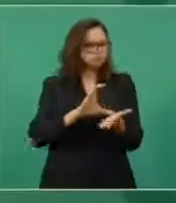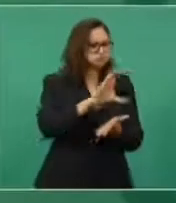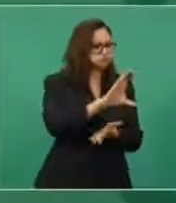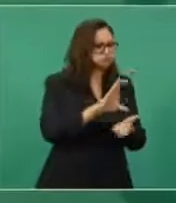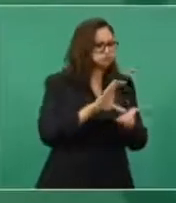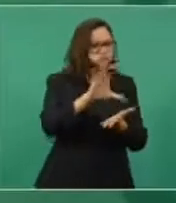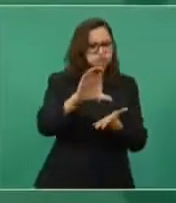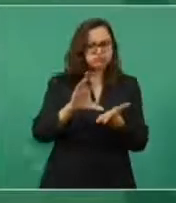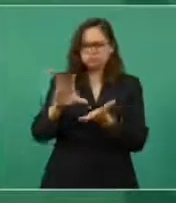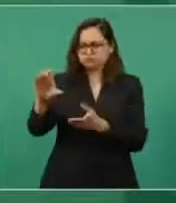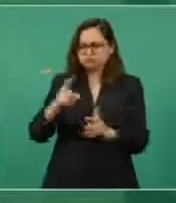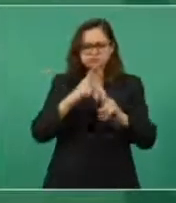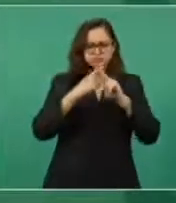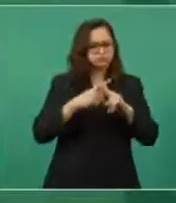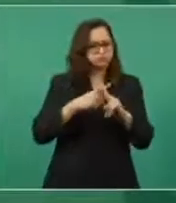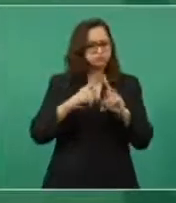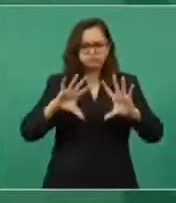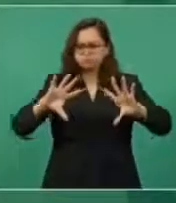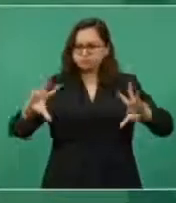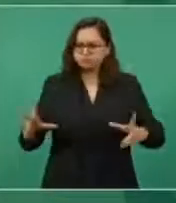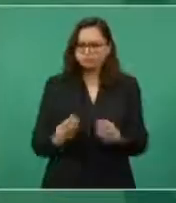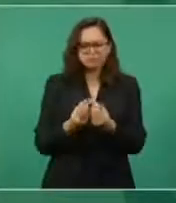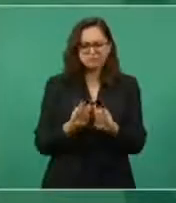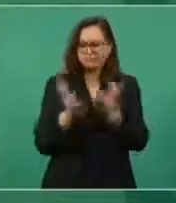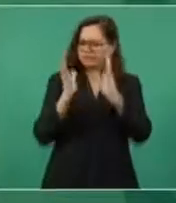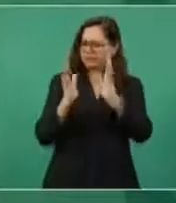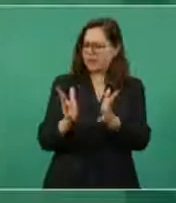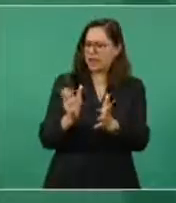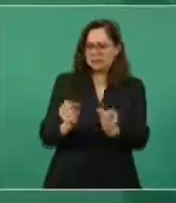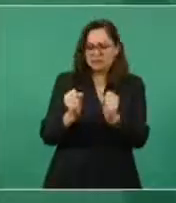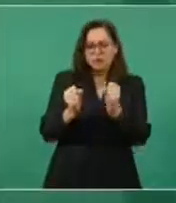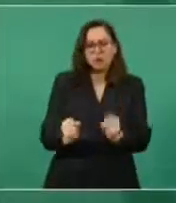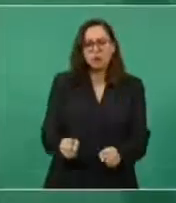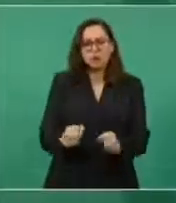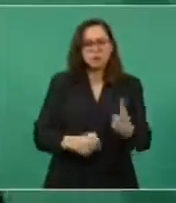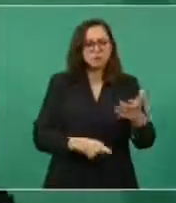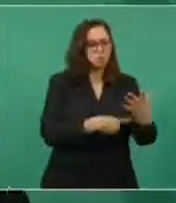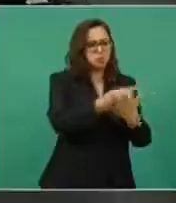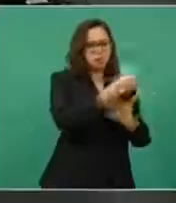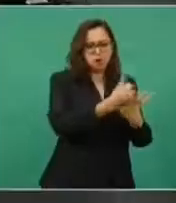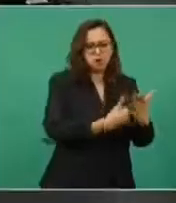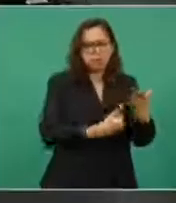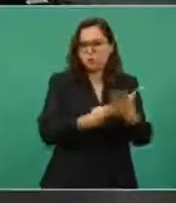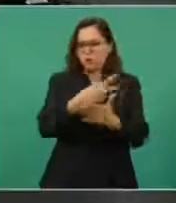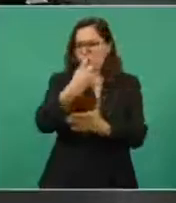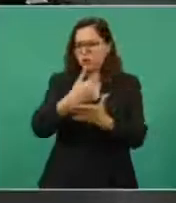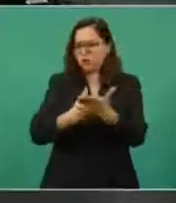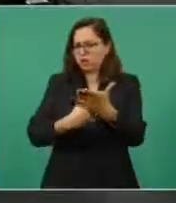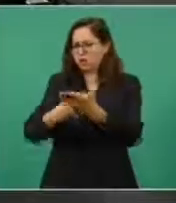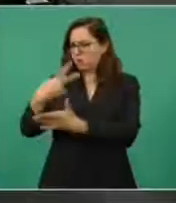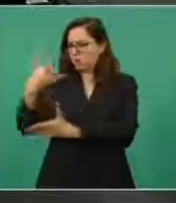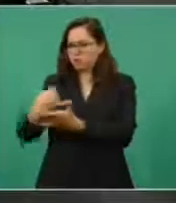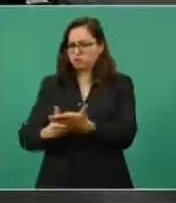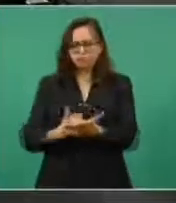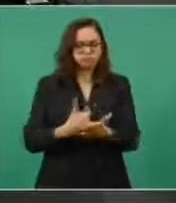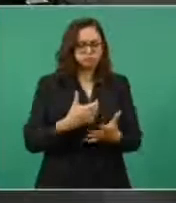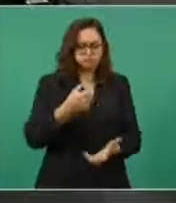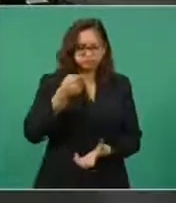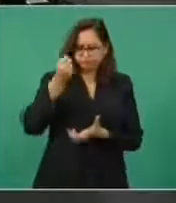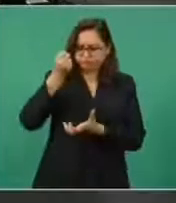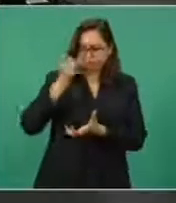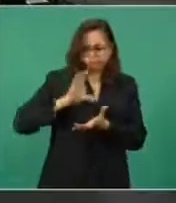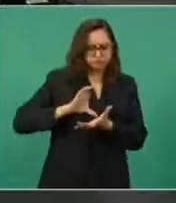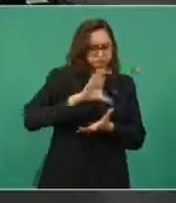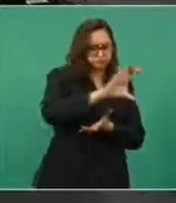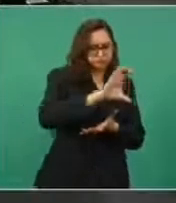ningún faltante, todos los proyectos tienen presupuesto